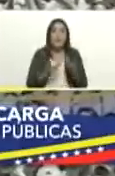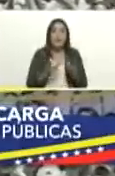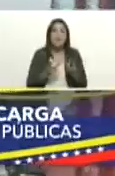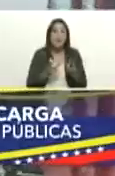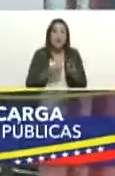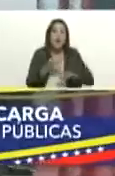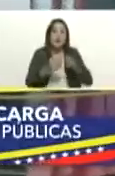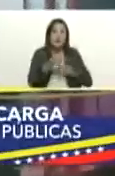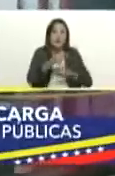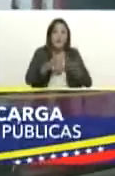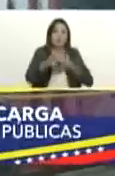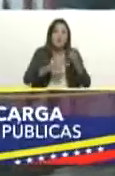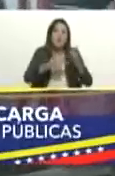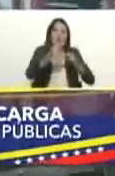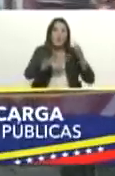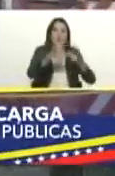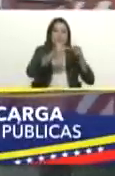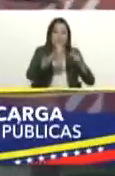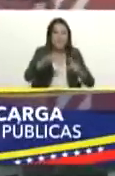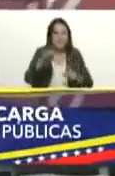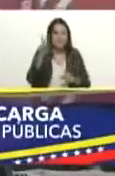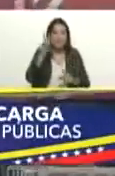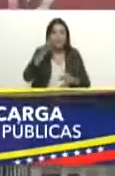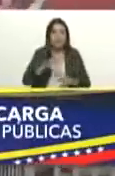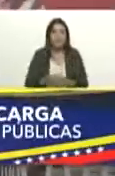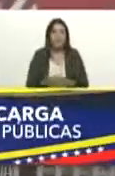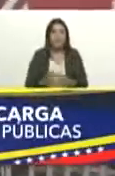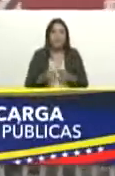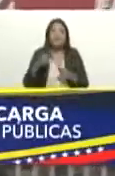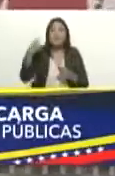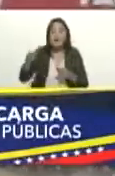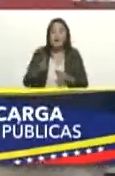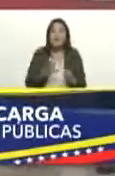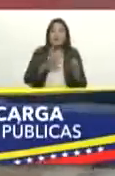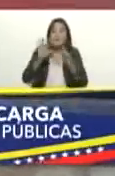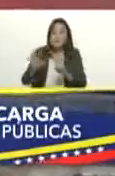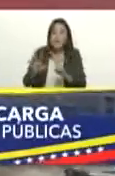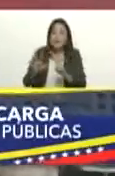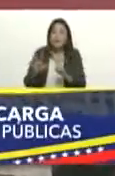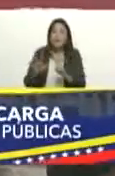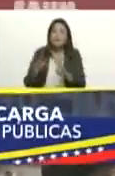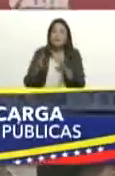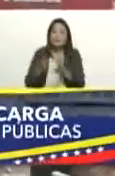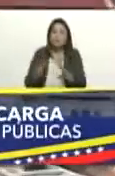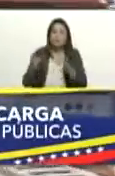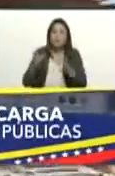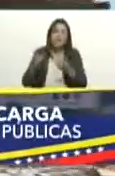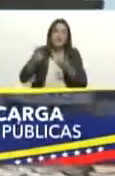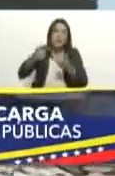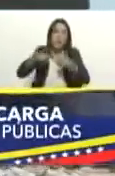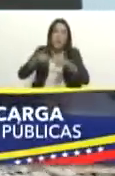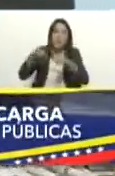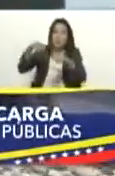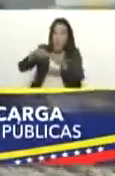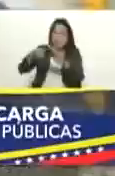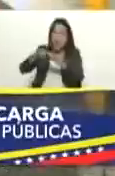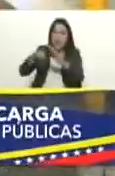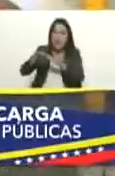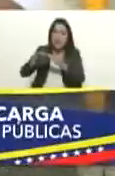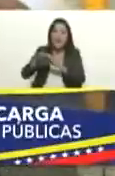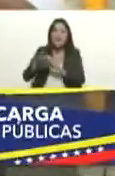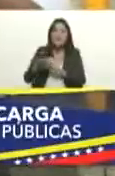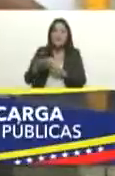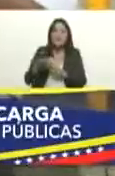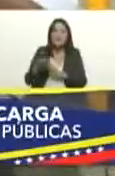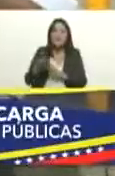y aparte de eso también posee 6 tanques de almacenamiento de agua que corresponden aproximadamente unos 515